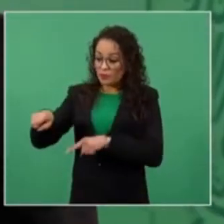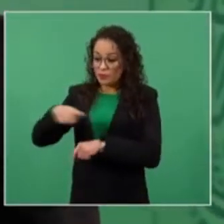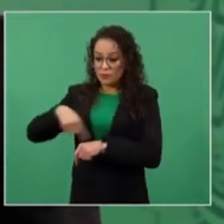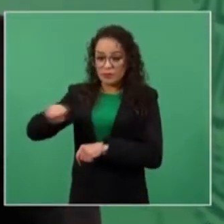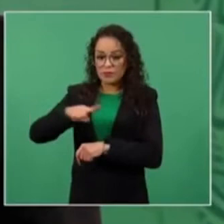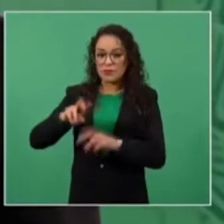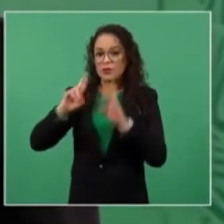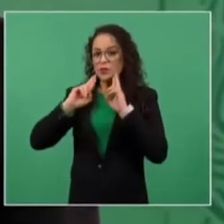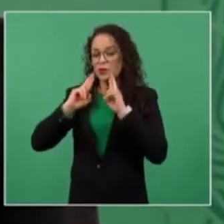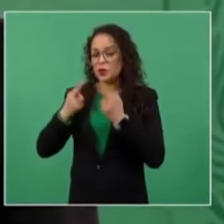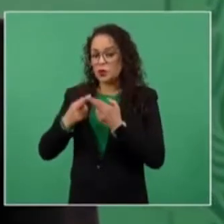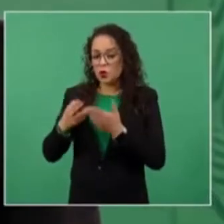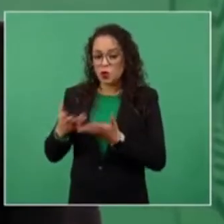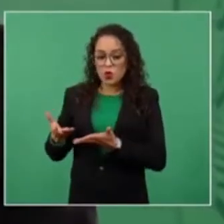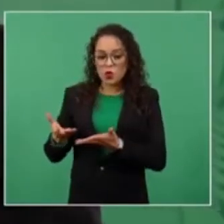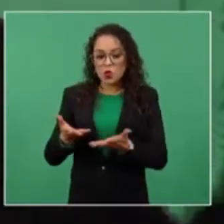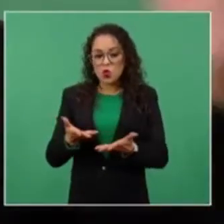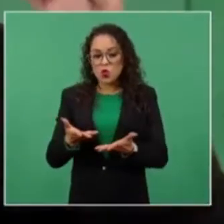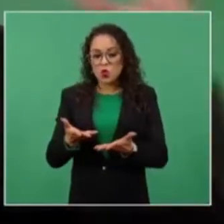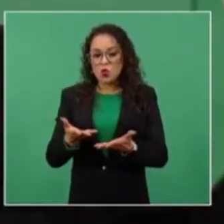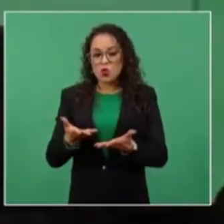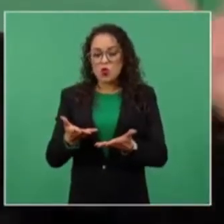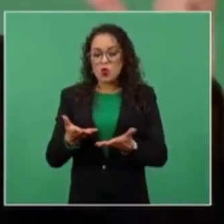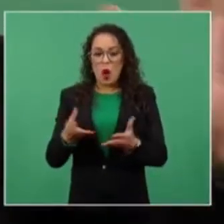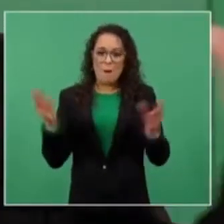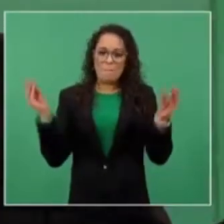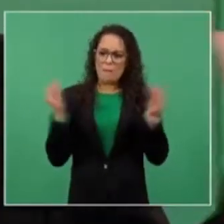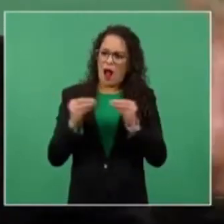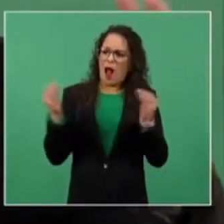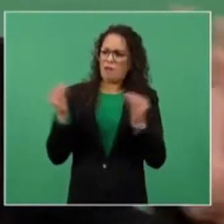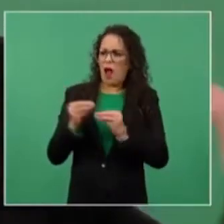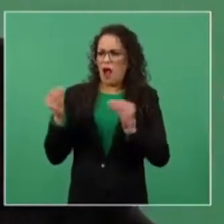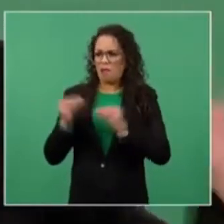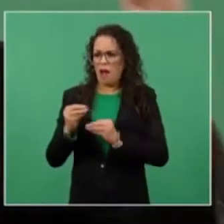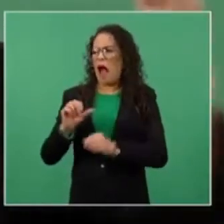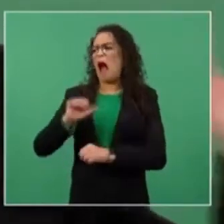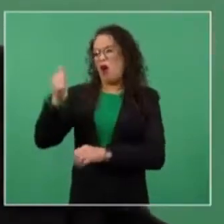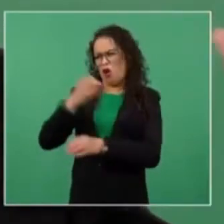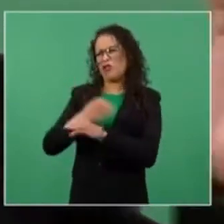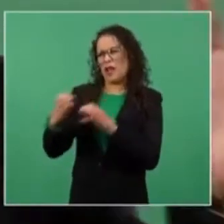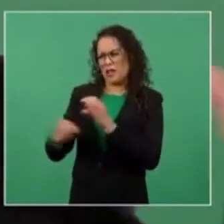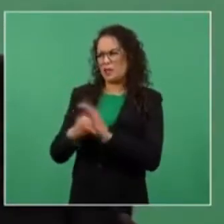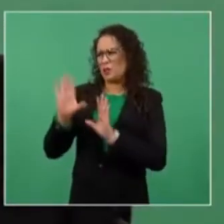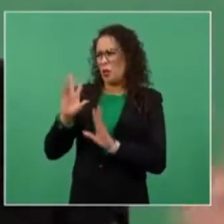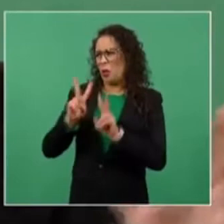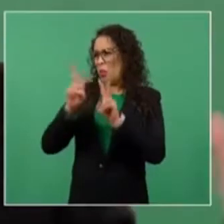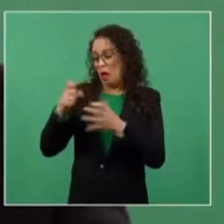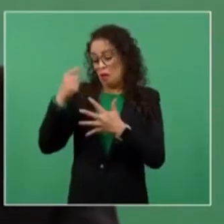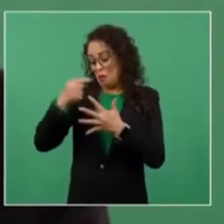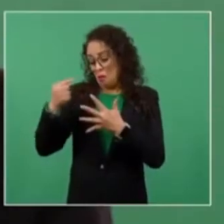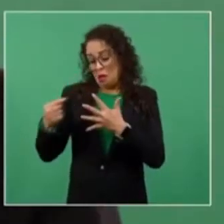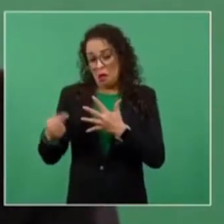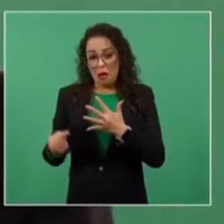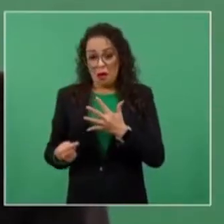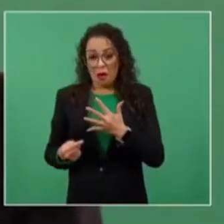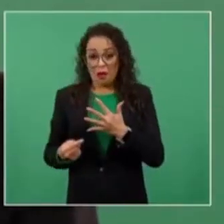O sea, se pelean para otras cosas. Supuestamente hay